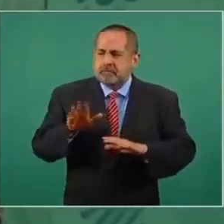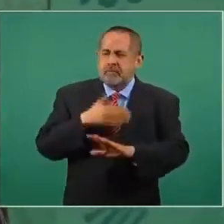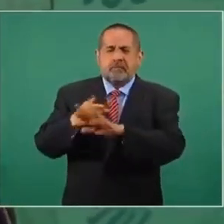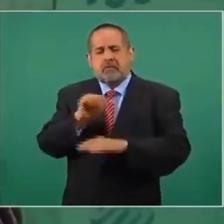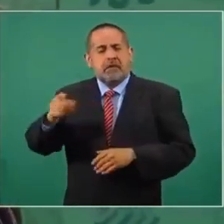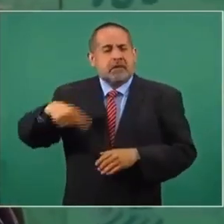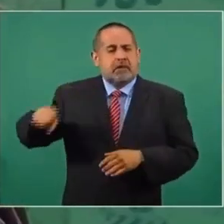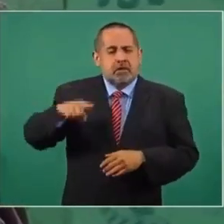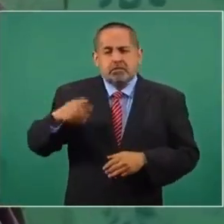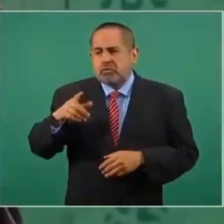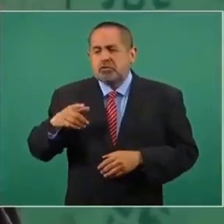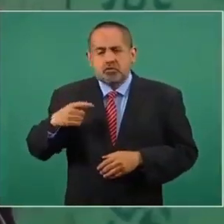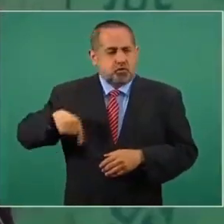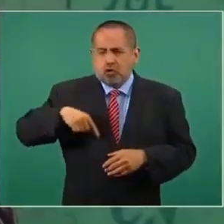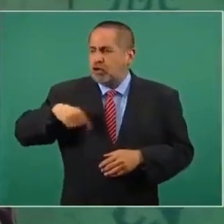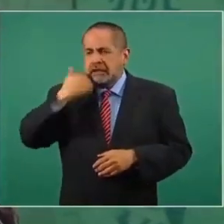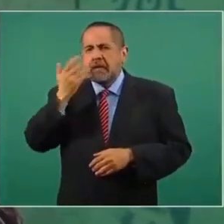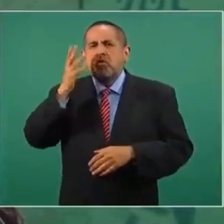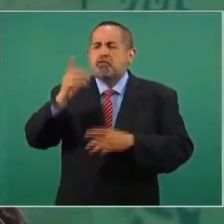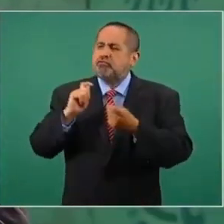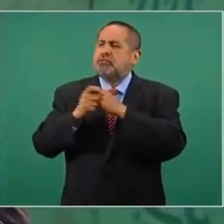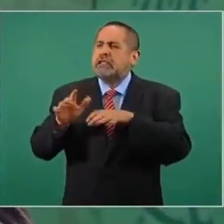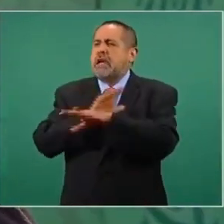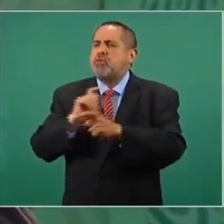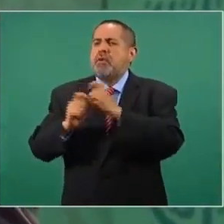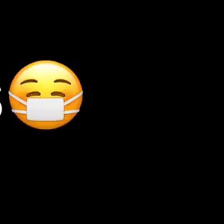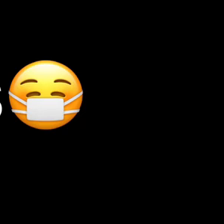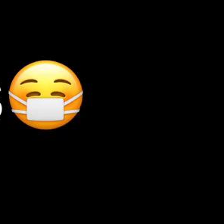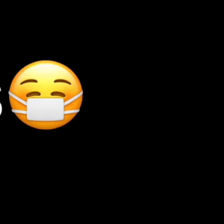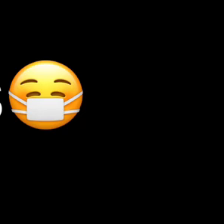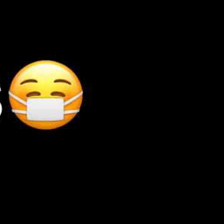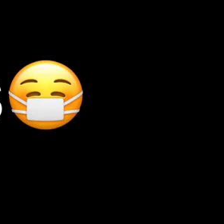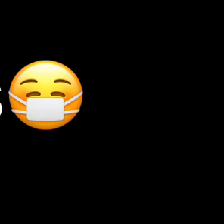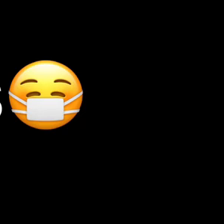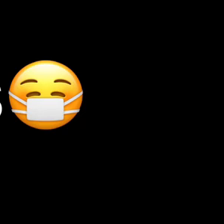y en contra de los que buscamos llevar a cabo una transformación en el país. ¡Gracias! ¡Gracias! ¡Gracias! ¡Gracias! ¡Gracias!